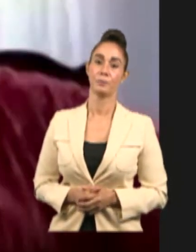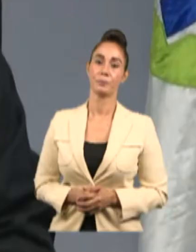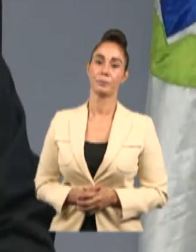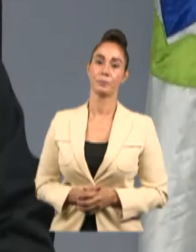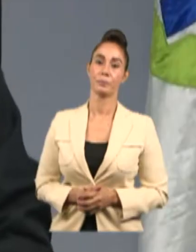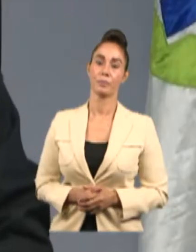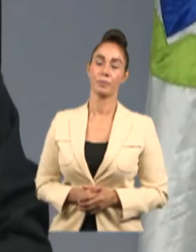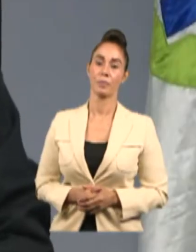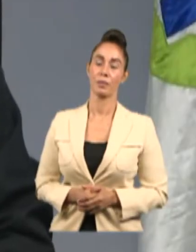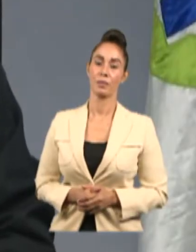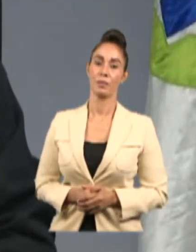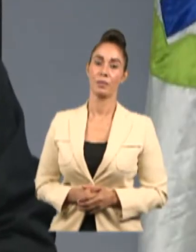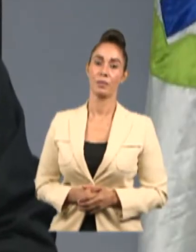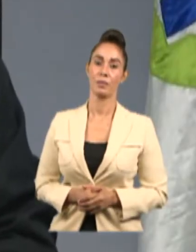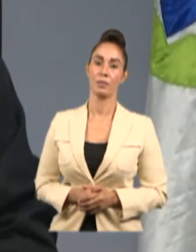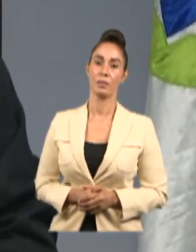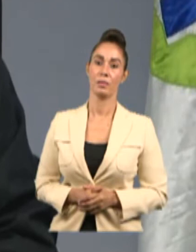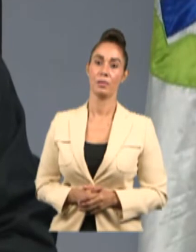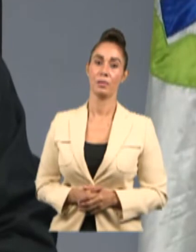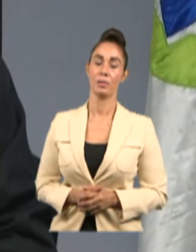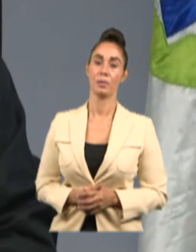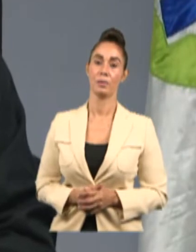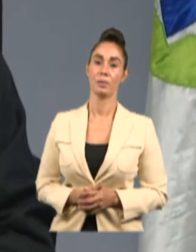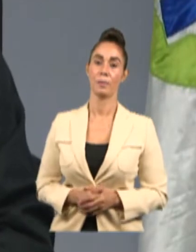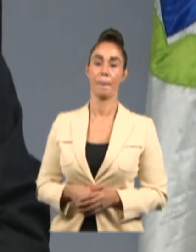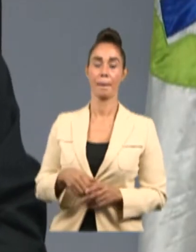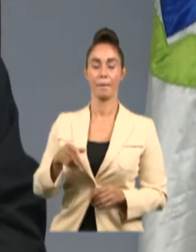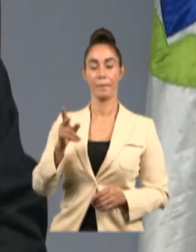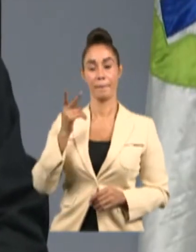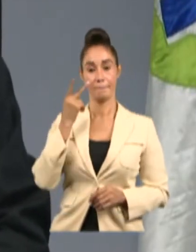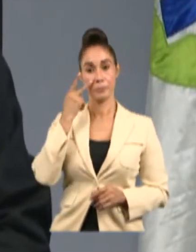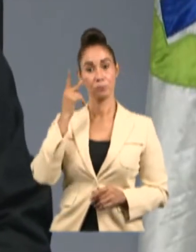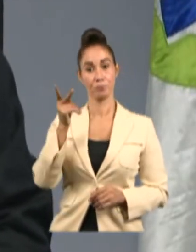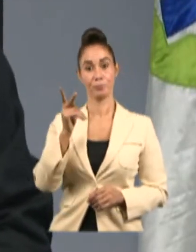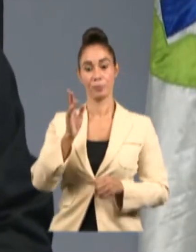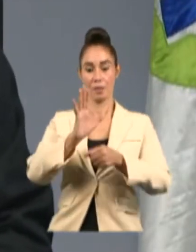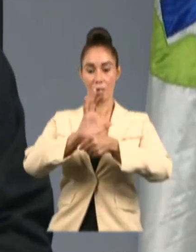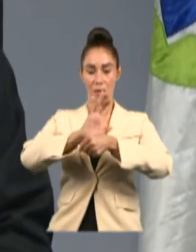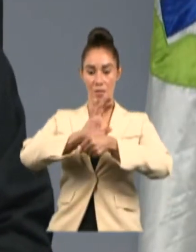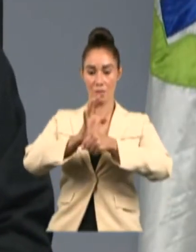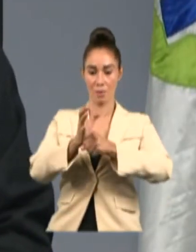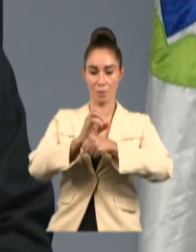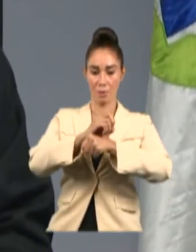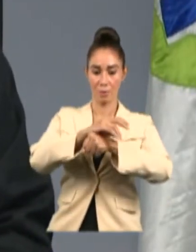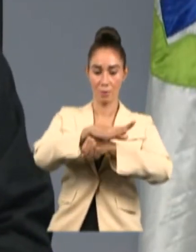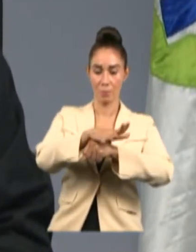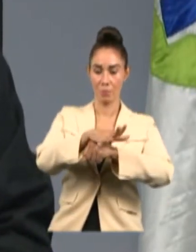Mire, el comportamiento del virus a nivel nacional es muy desigual.